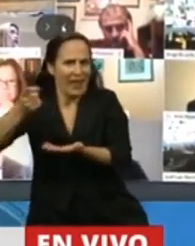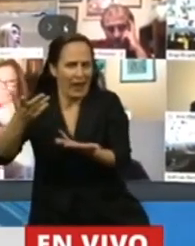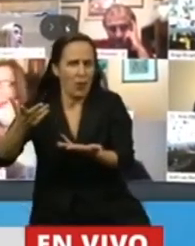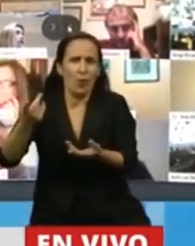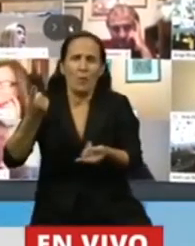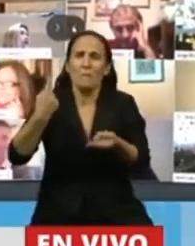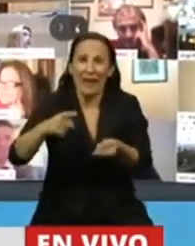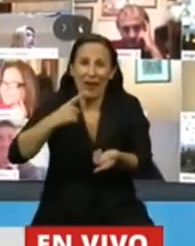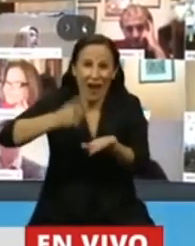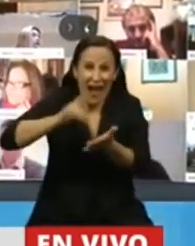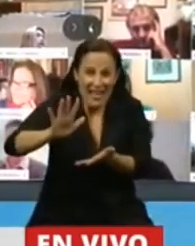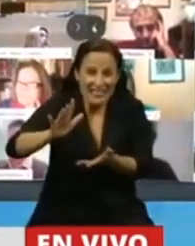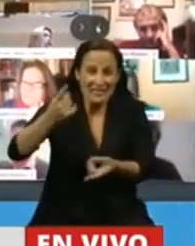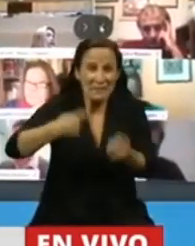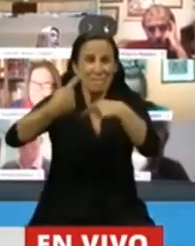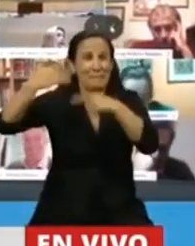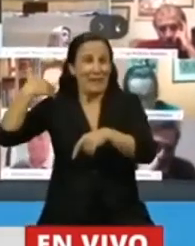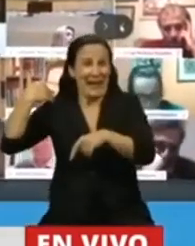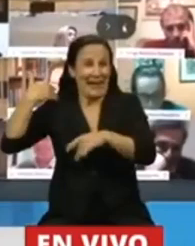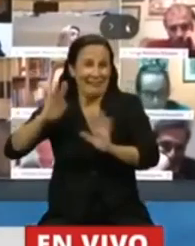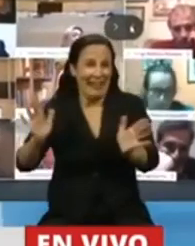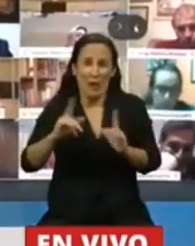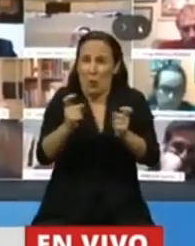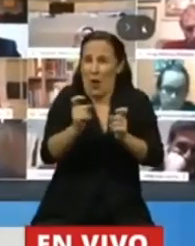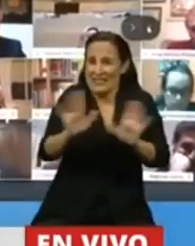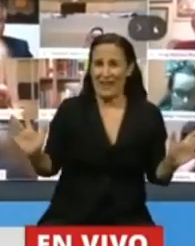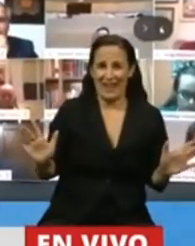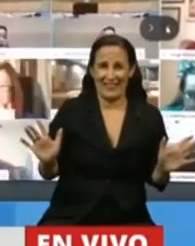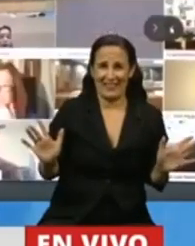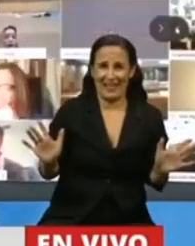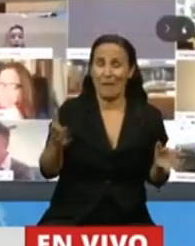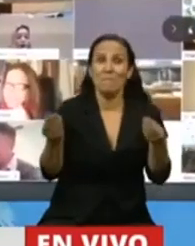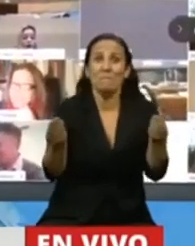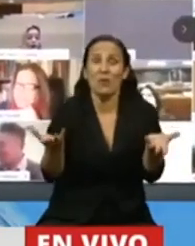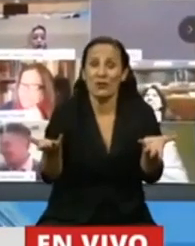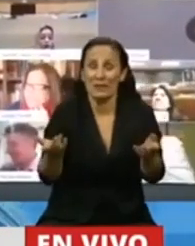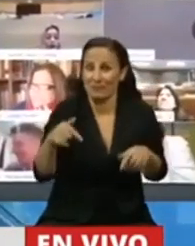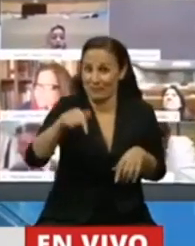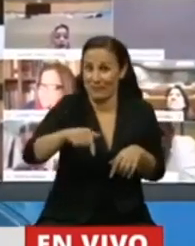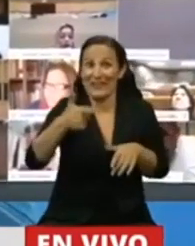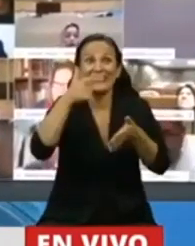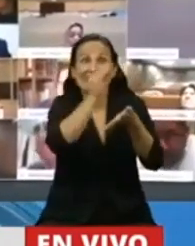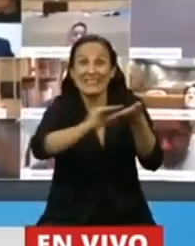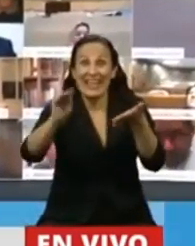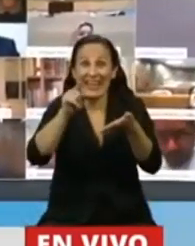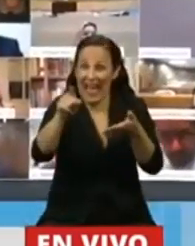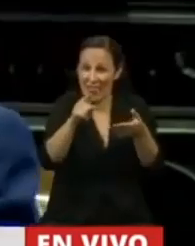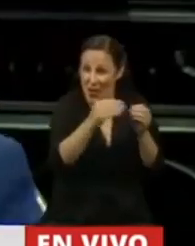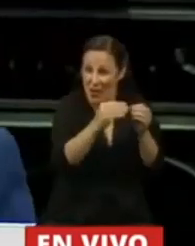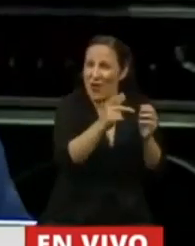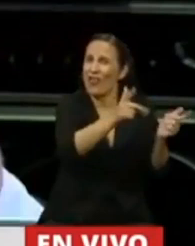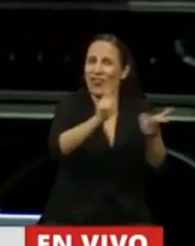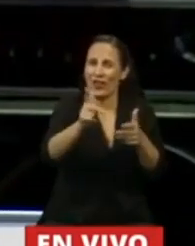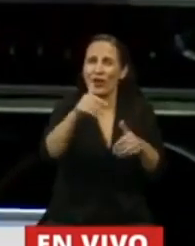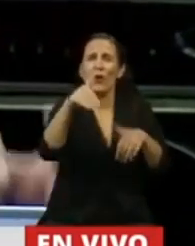Como dijo el colega Sarguini, innecesario. ¿Sabe por qué? Hoy en el Senado, recordó bien una colega, se